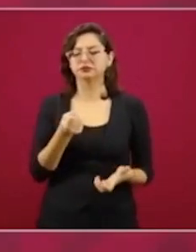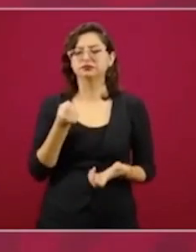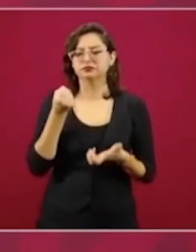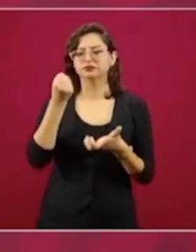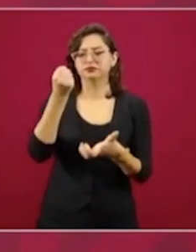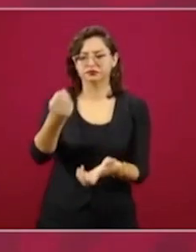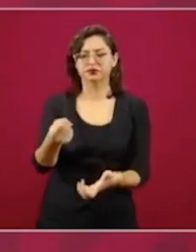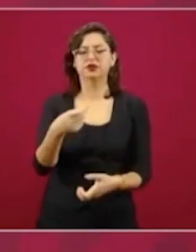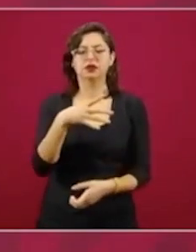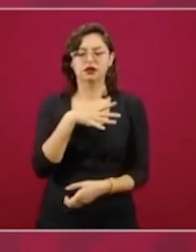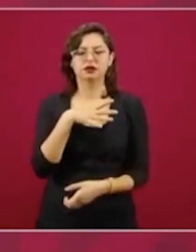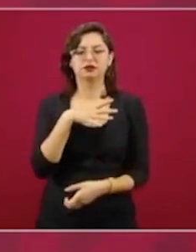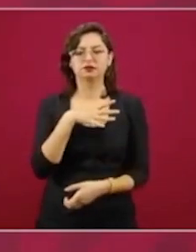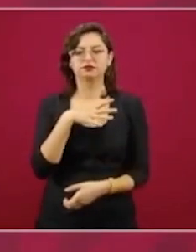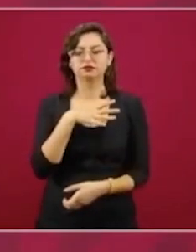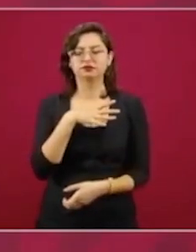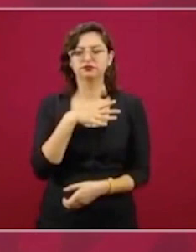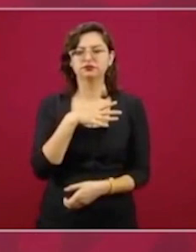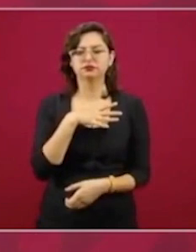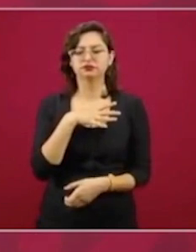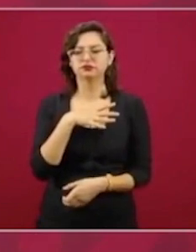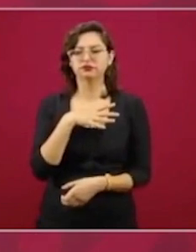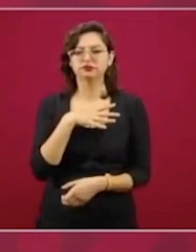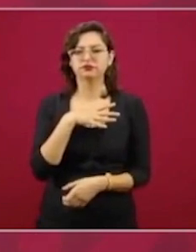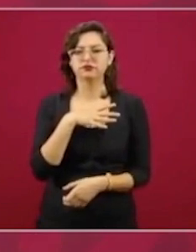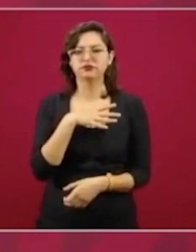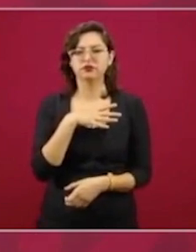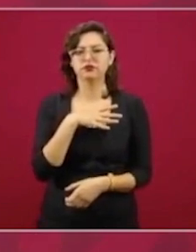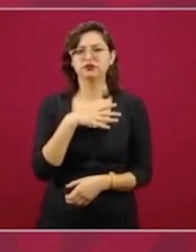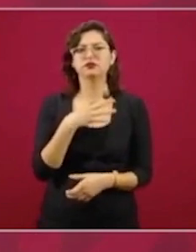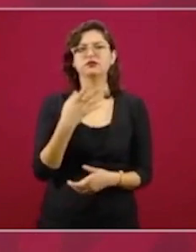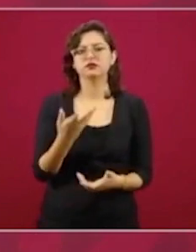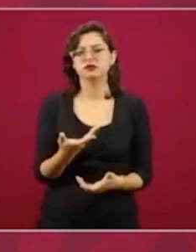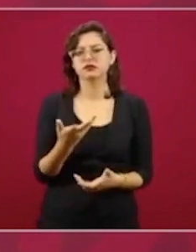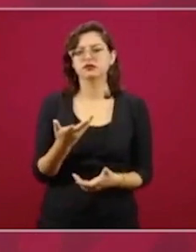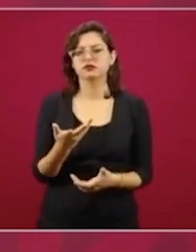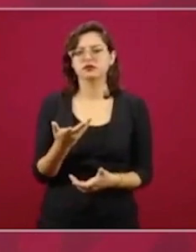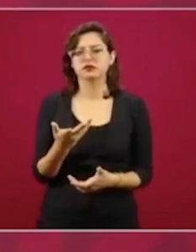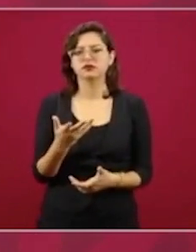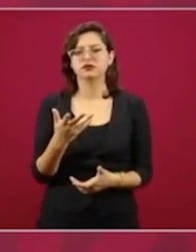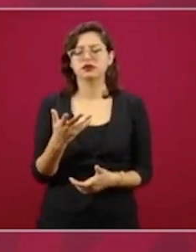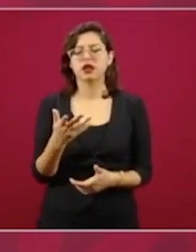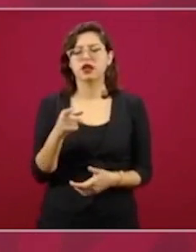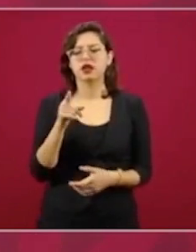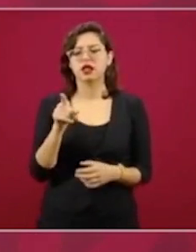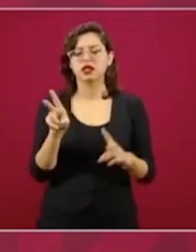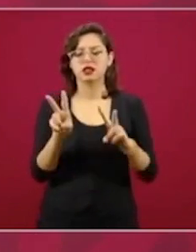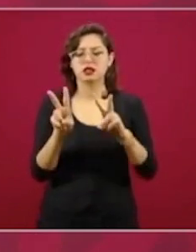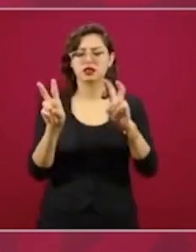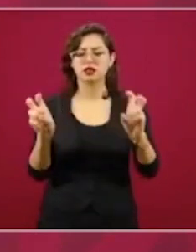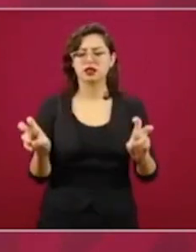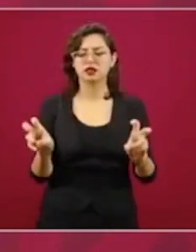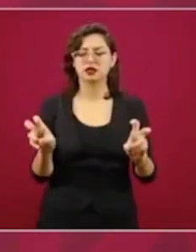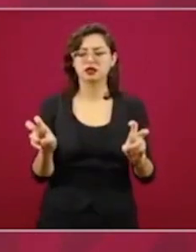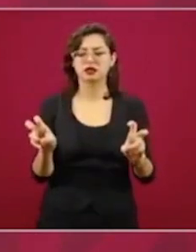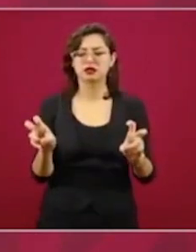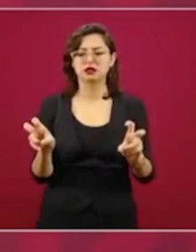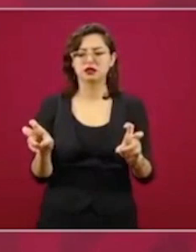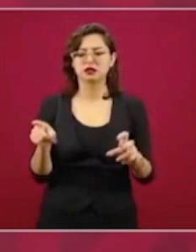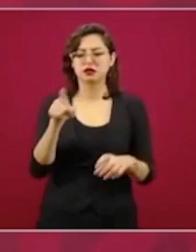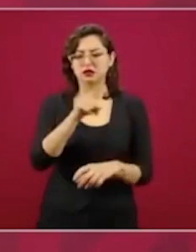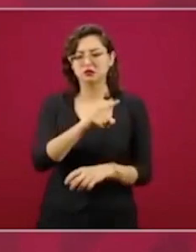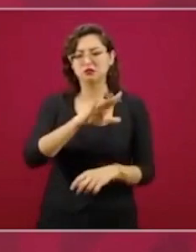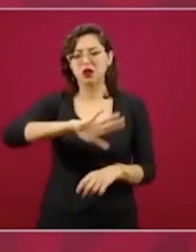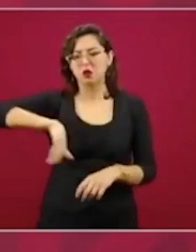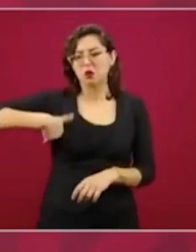todo se han entregado equipos de aduana que se tenían